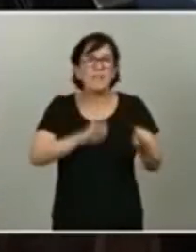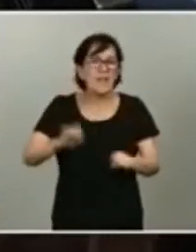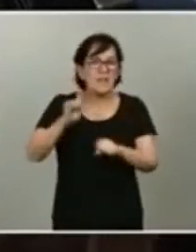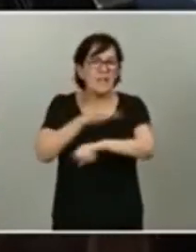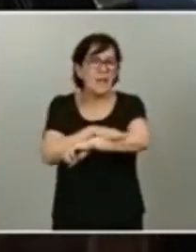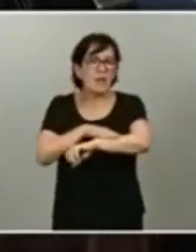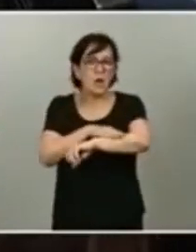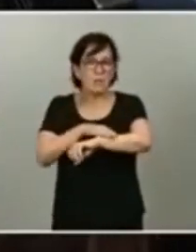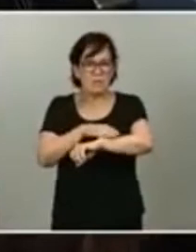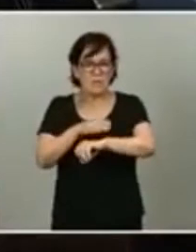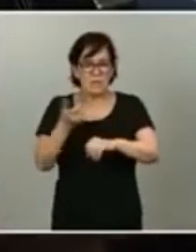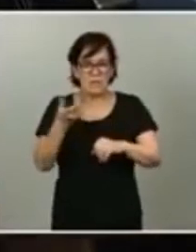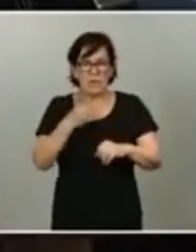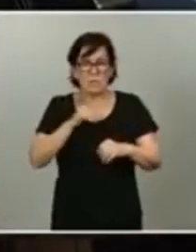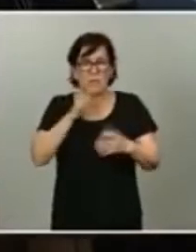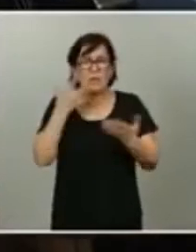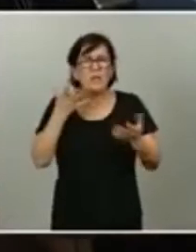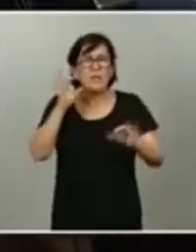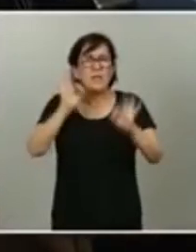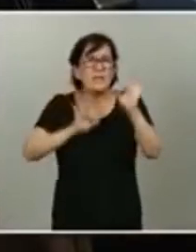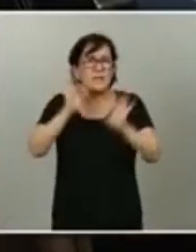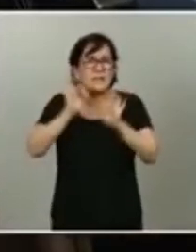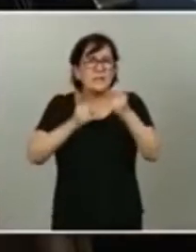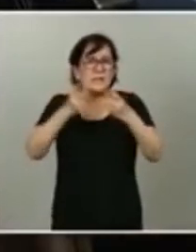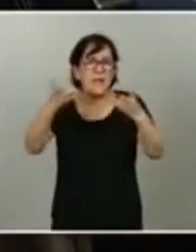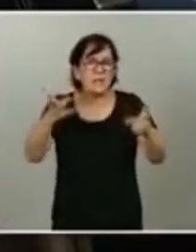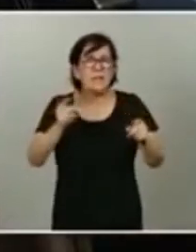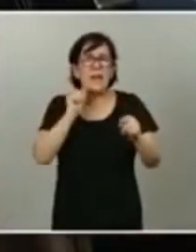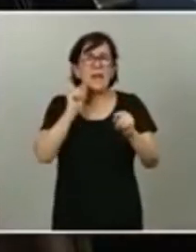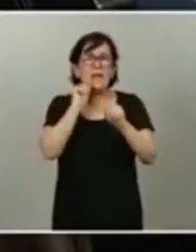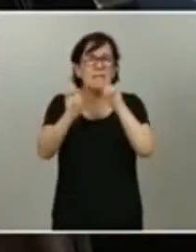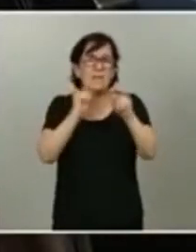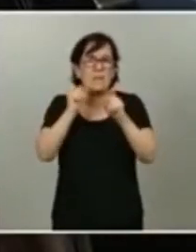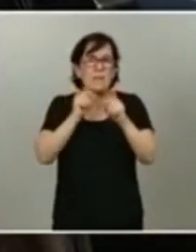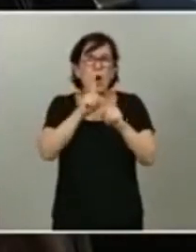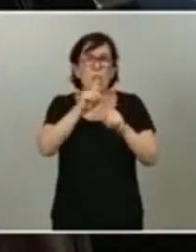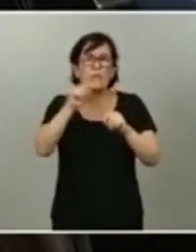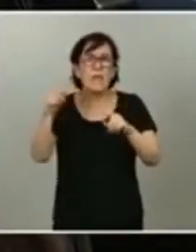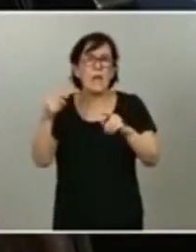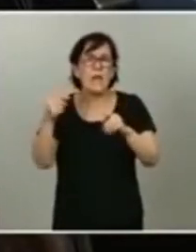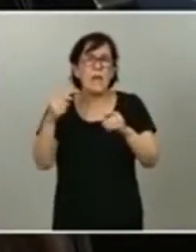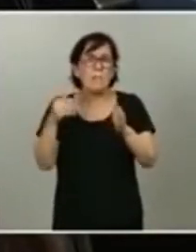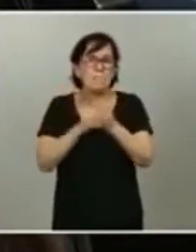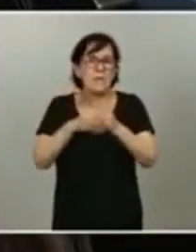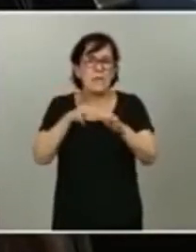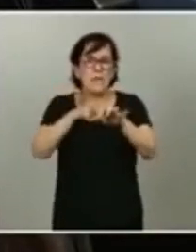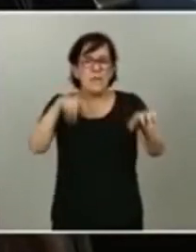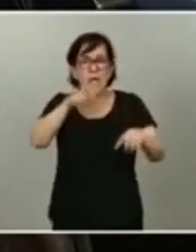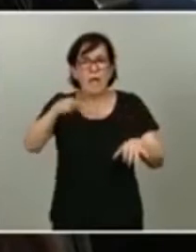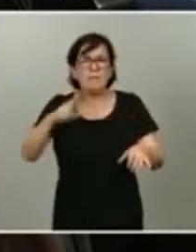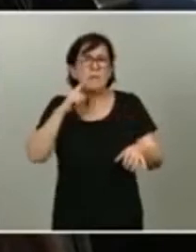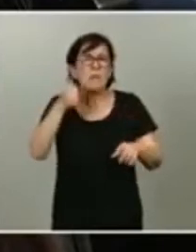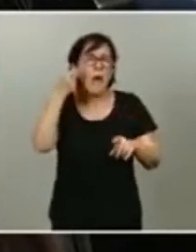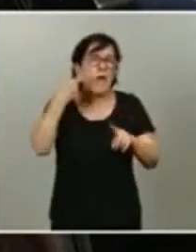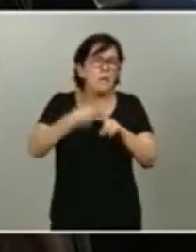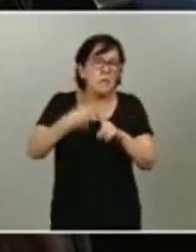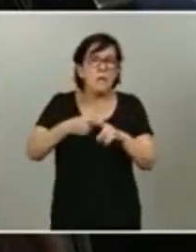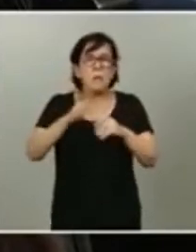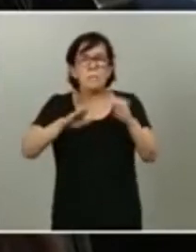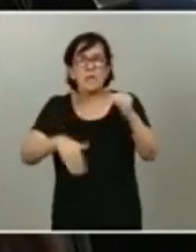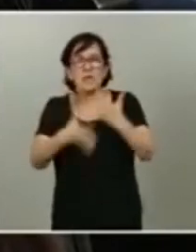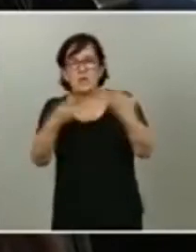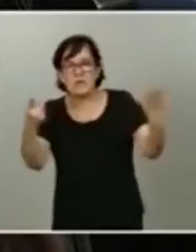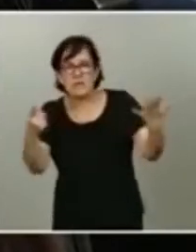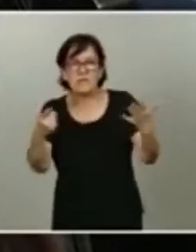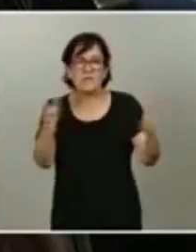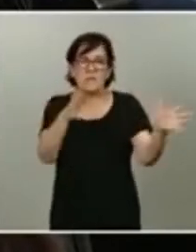Clara, ¿qué tasa de infecciones por 100.000 habitantes le parece óptima o aceptable al Gobierno? ¿Menos de 16? ¿Entre 16